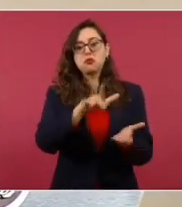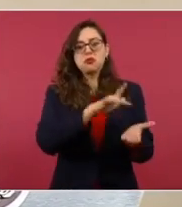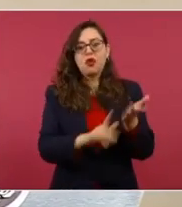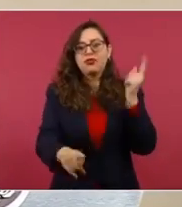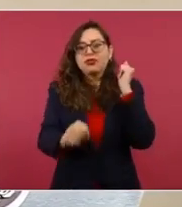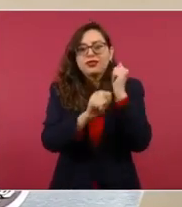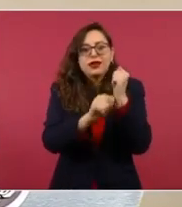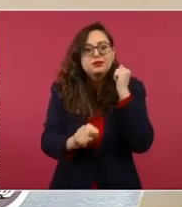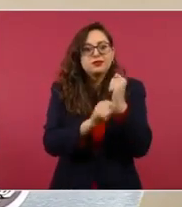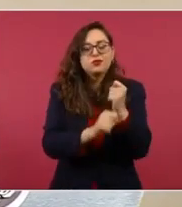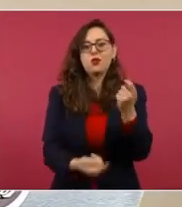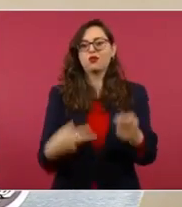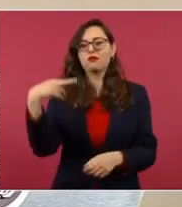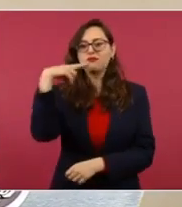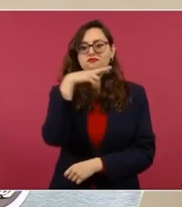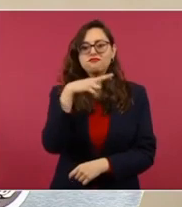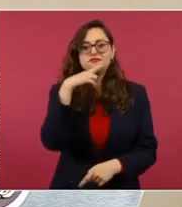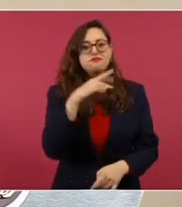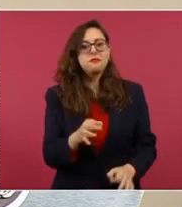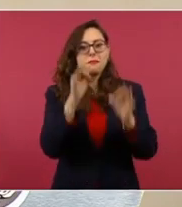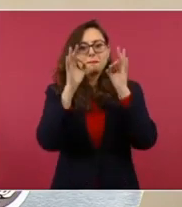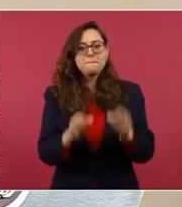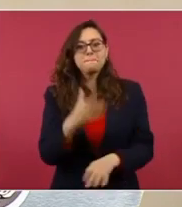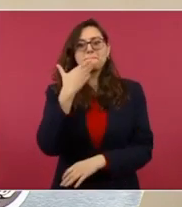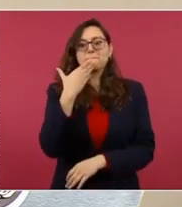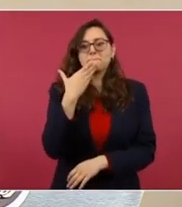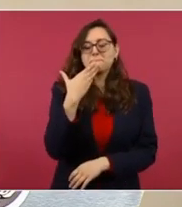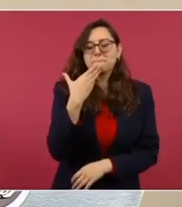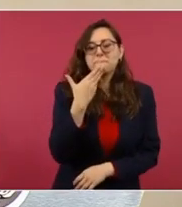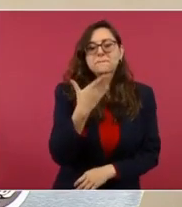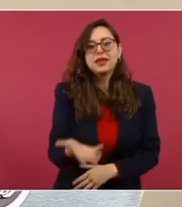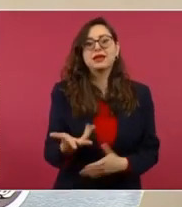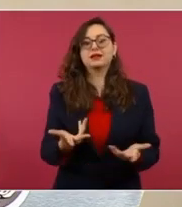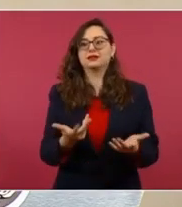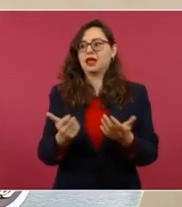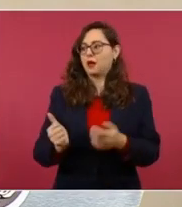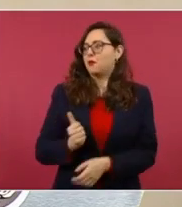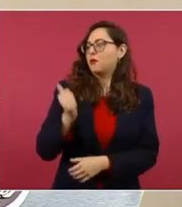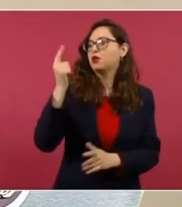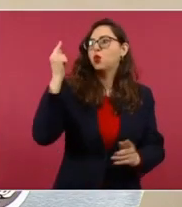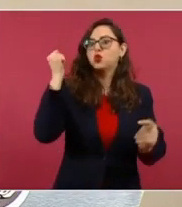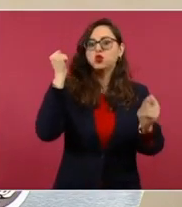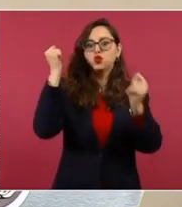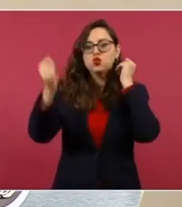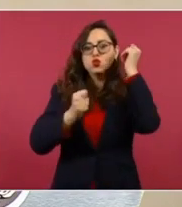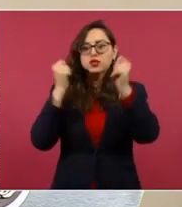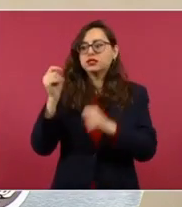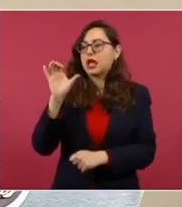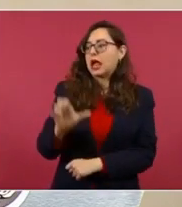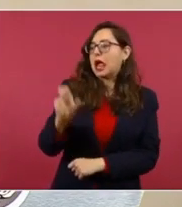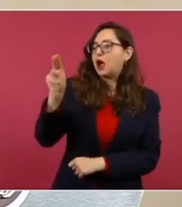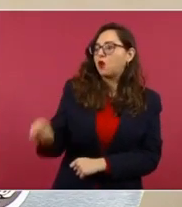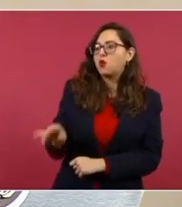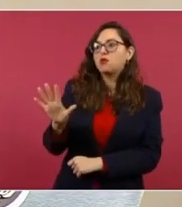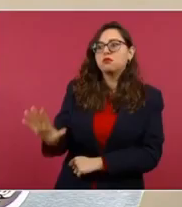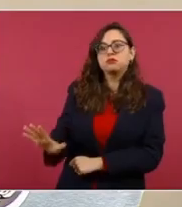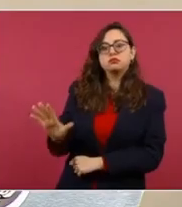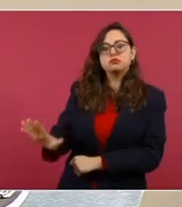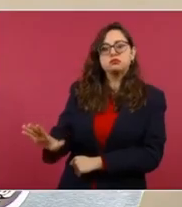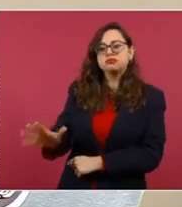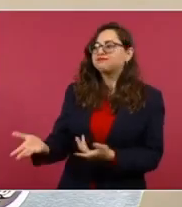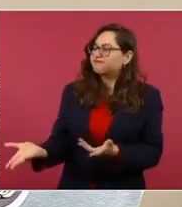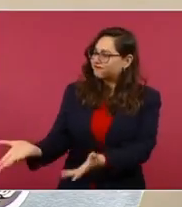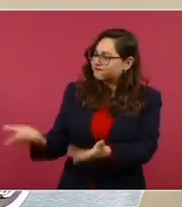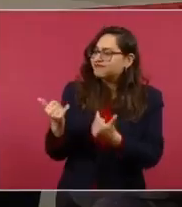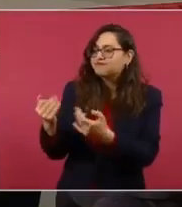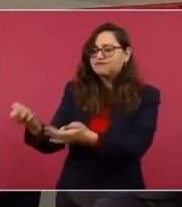transporte rápido y eficiente que nos permita traer parte de los millones de turistas que llegan a Cancún y la Riviera Maya, sin duda nos va a generar desarrollo